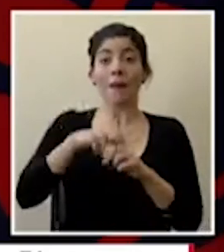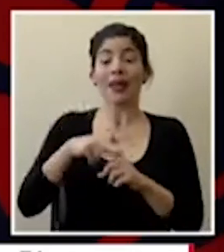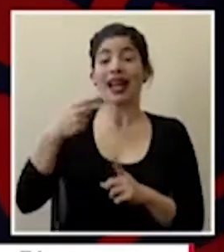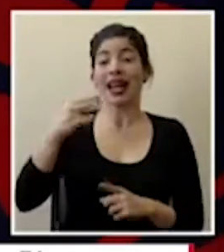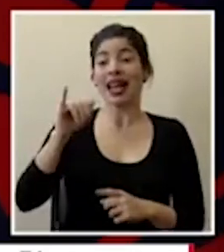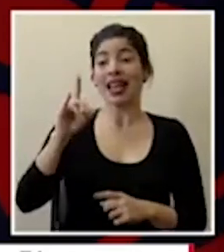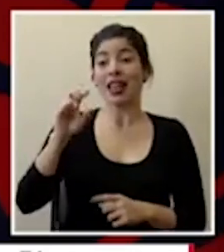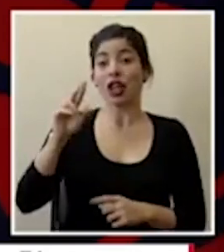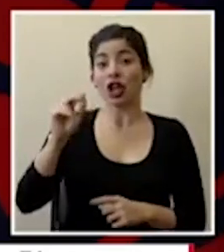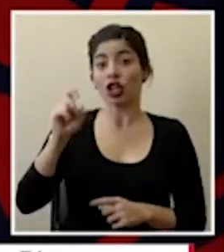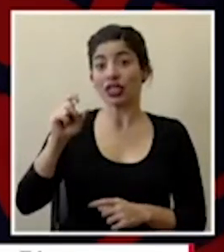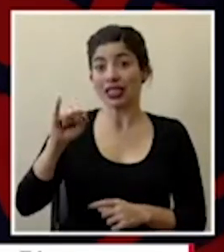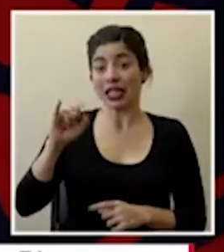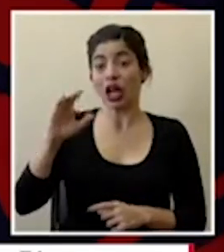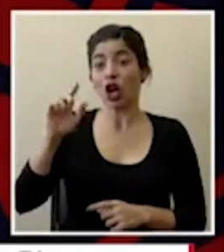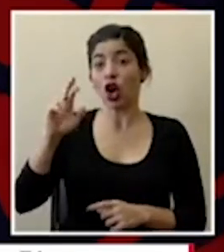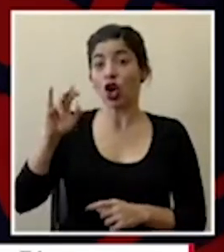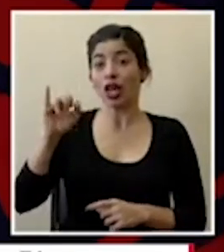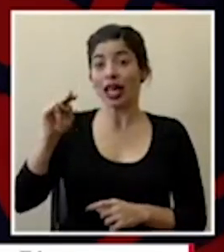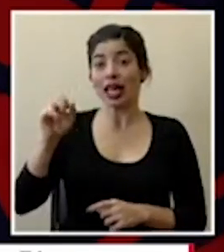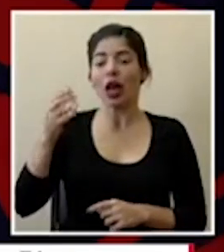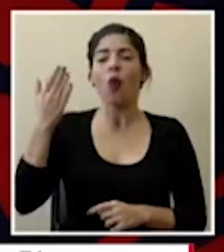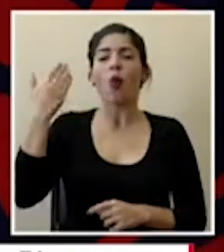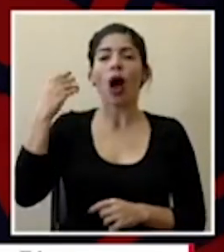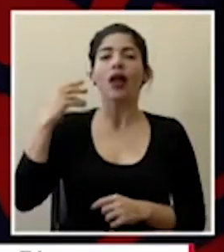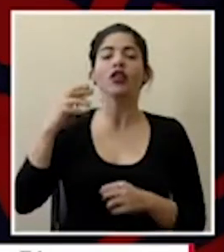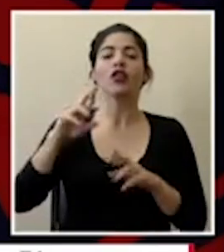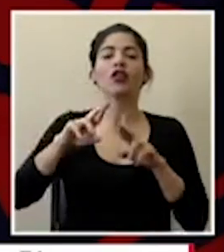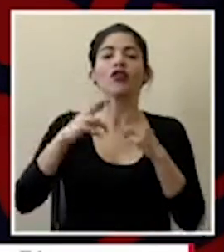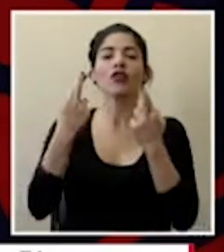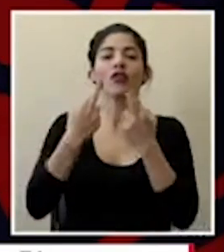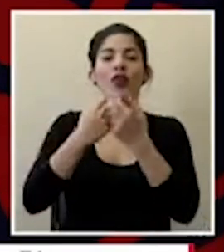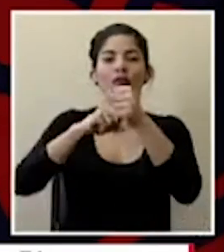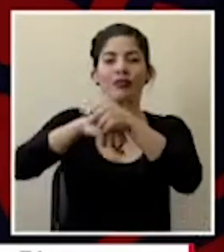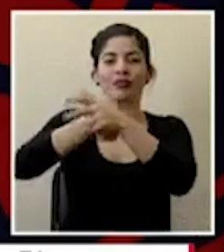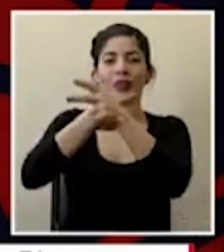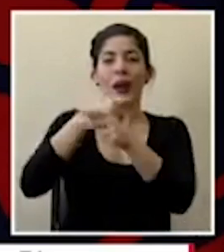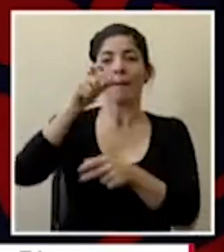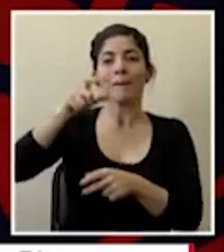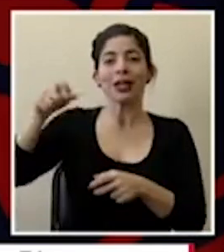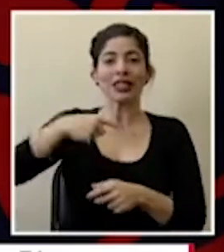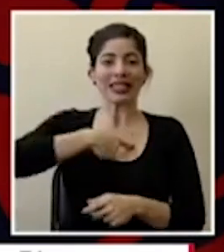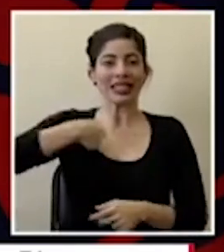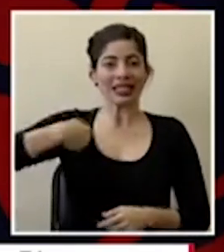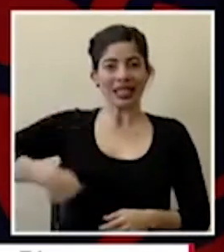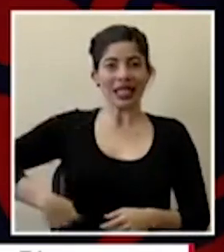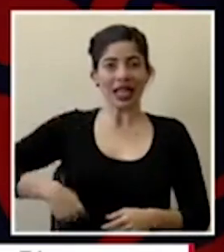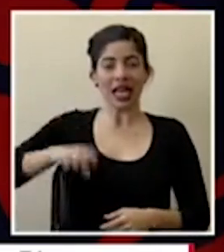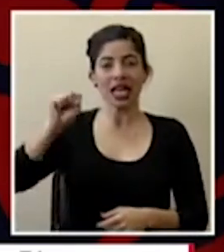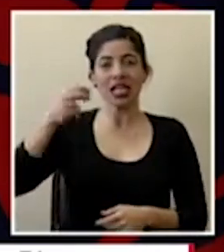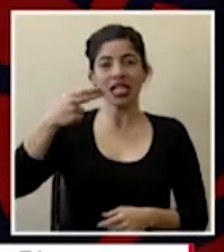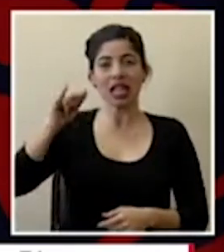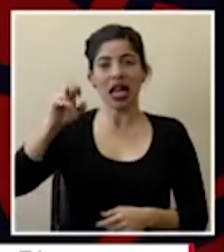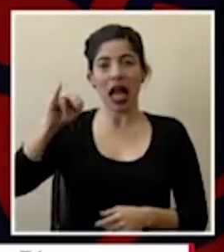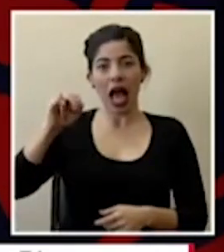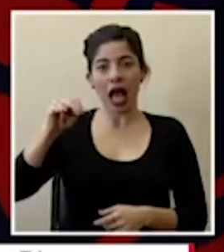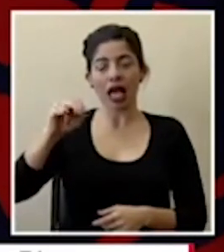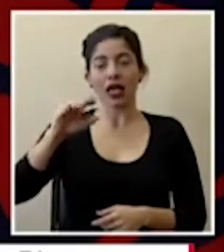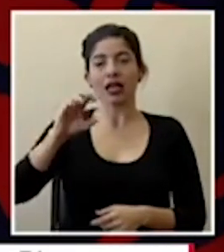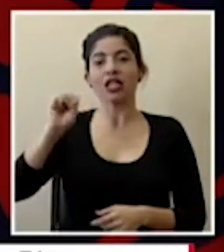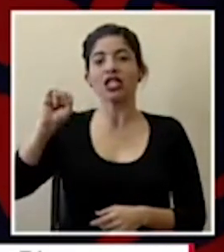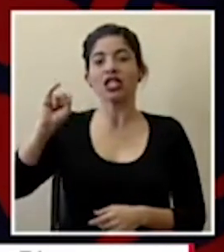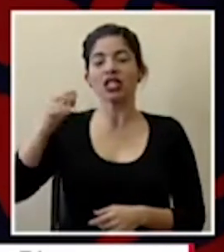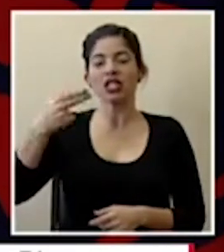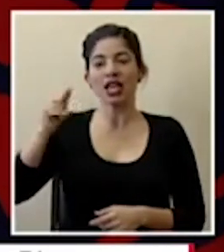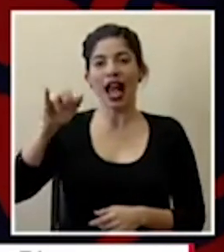desde que tuvimos una reunión por teleconferencia con personal de la de china personal de changái y de wuhan que ellos